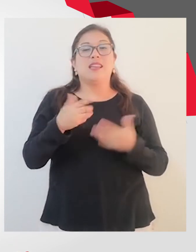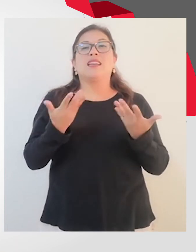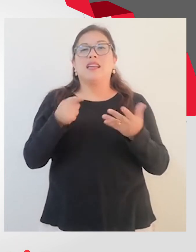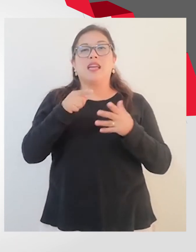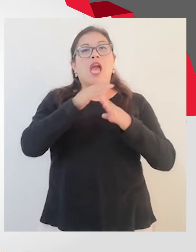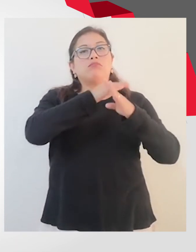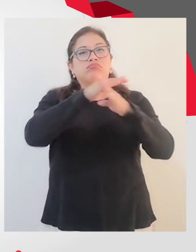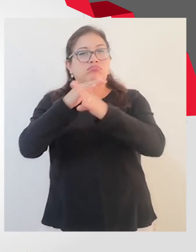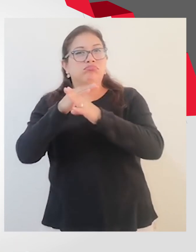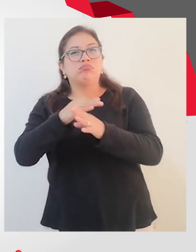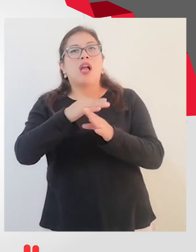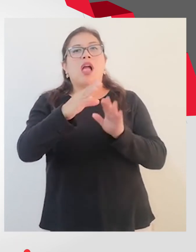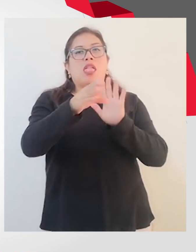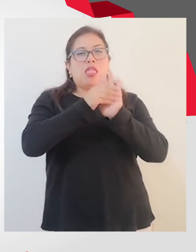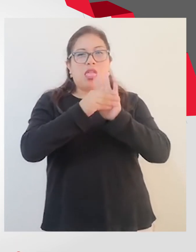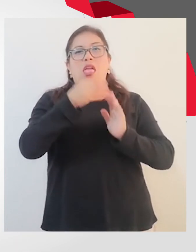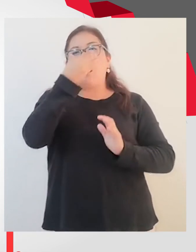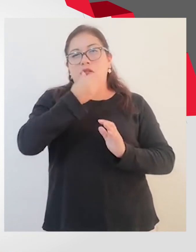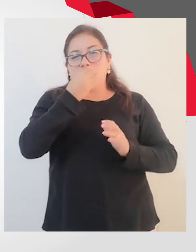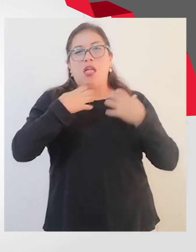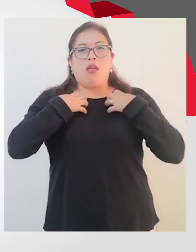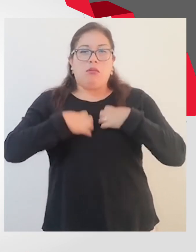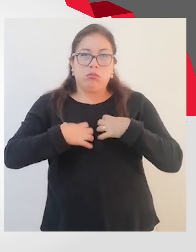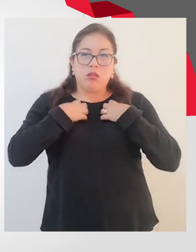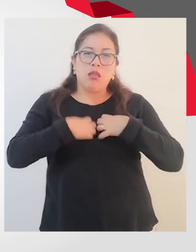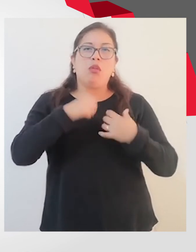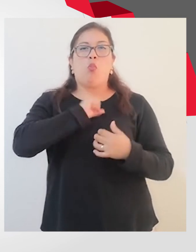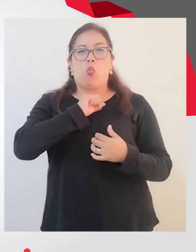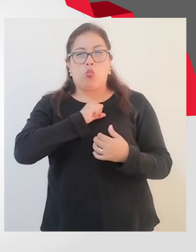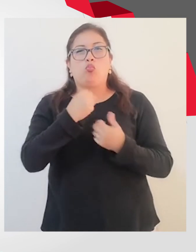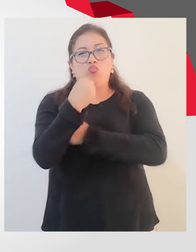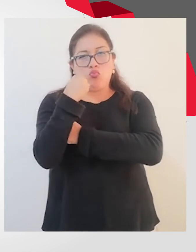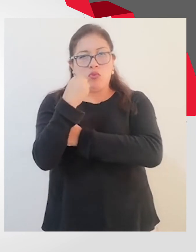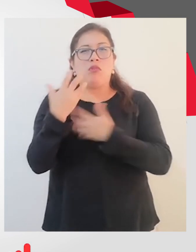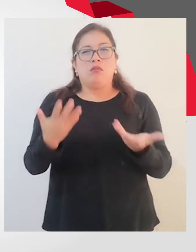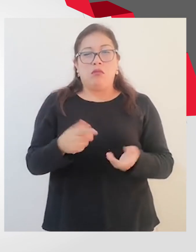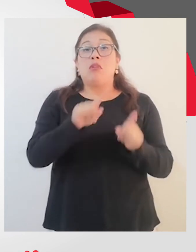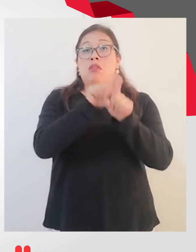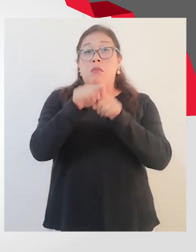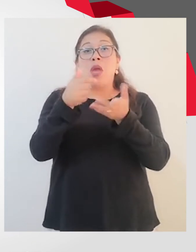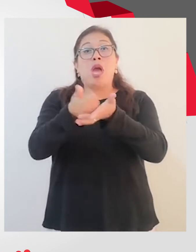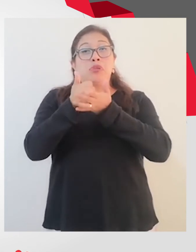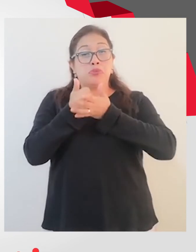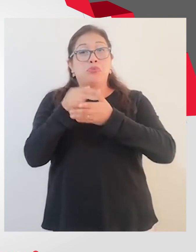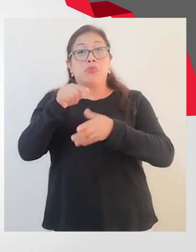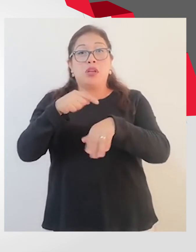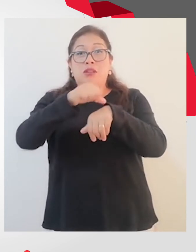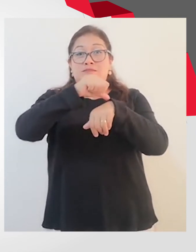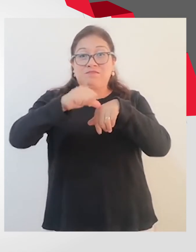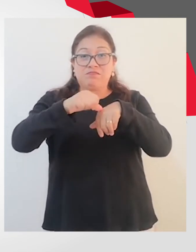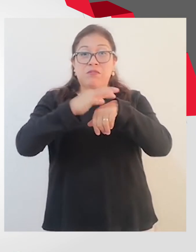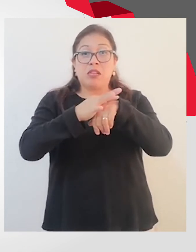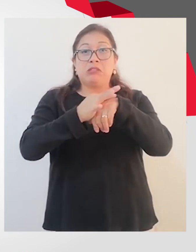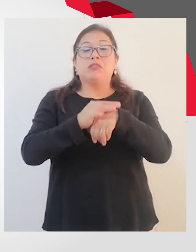justamente las infecciones bronquiales y también es muy buena para la cicatrización de las